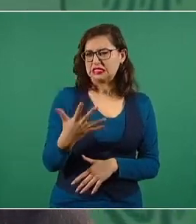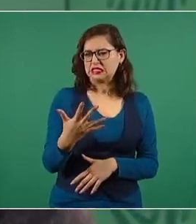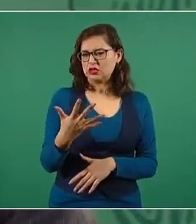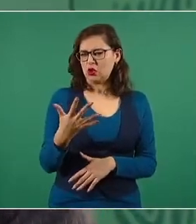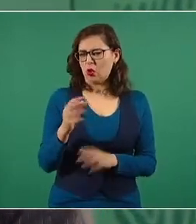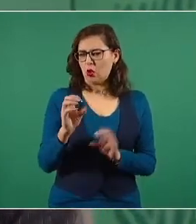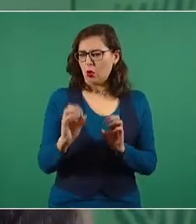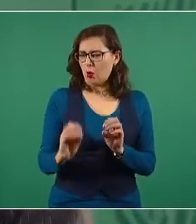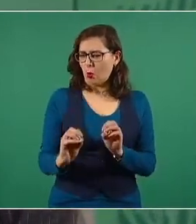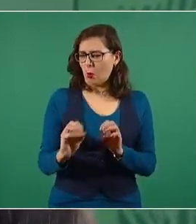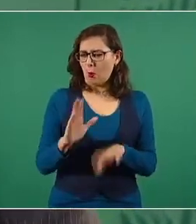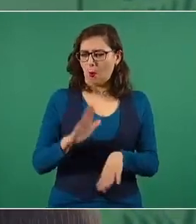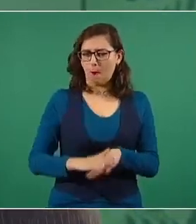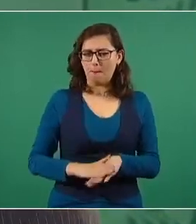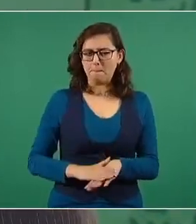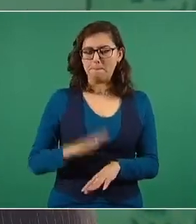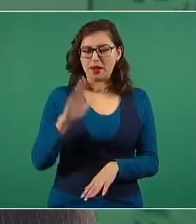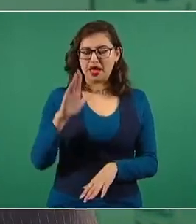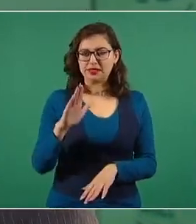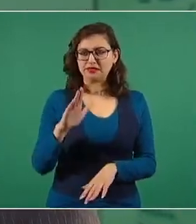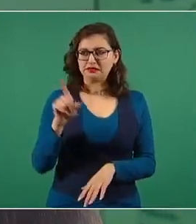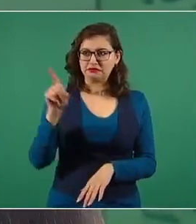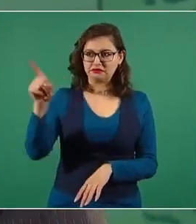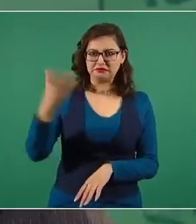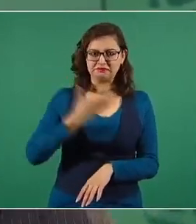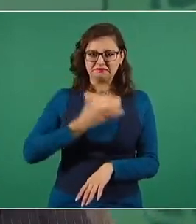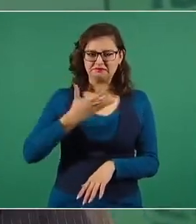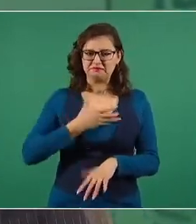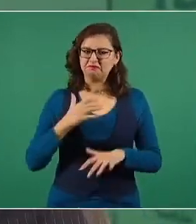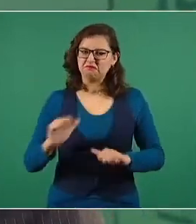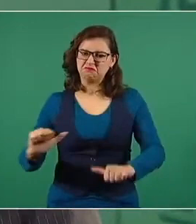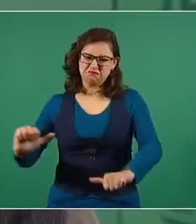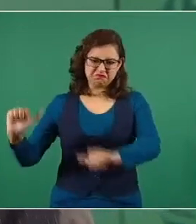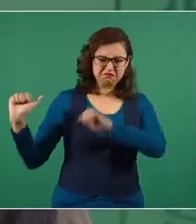actos en el Zócalo, lleno,